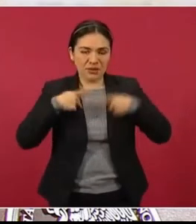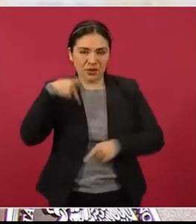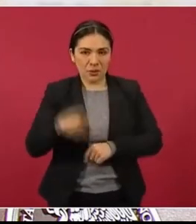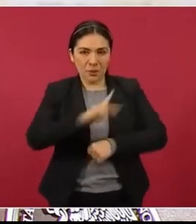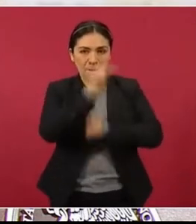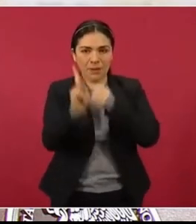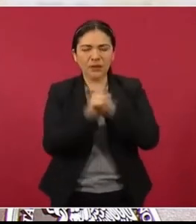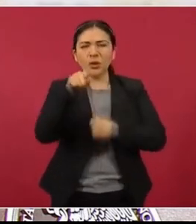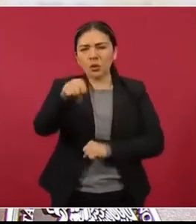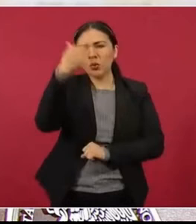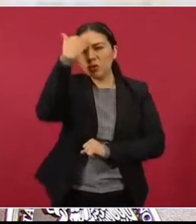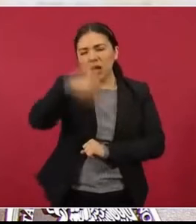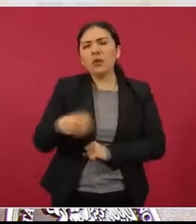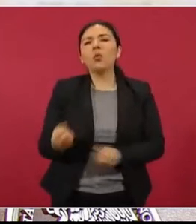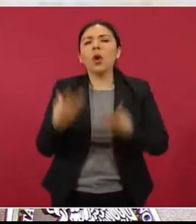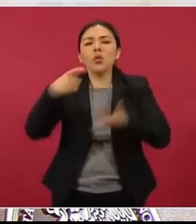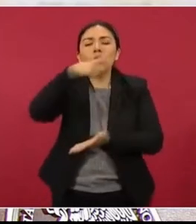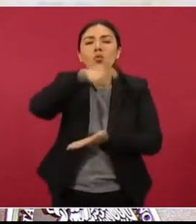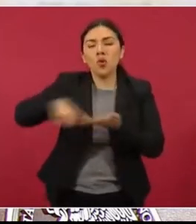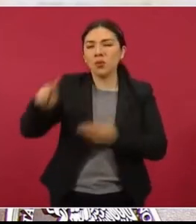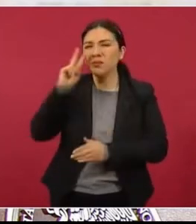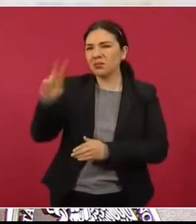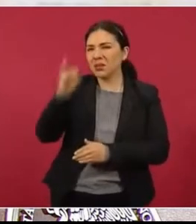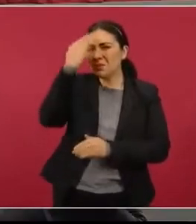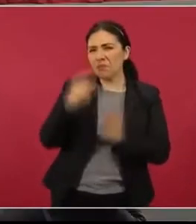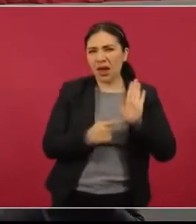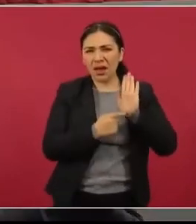¿Qué compra consolidada en la primera imagen?